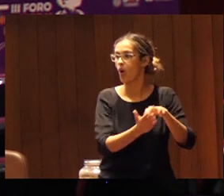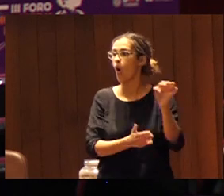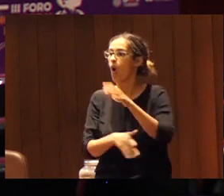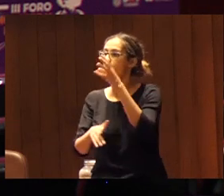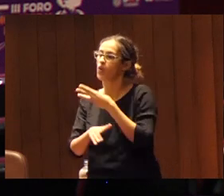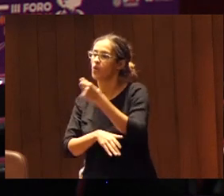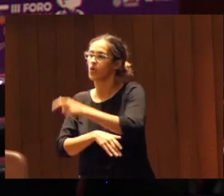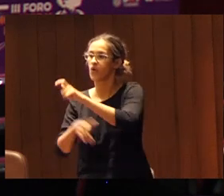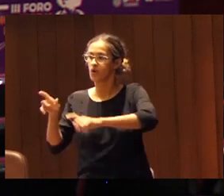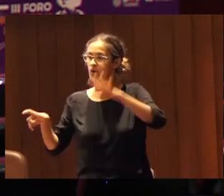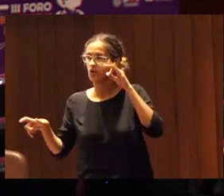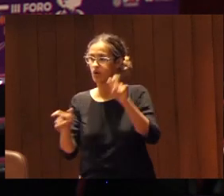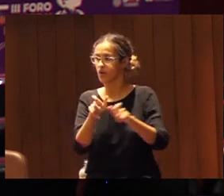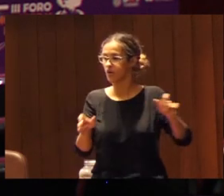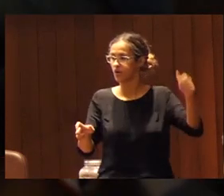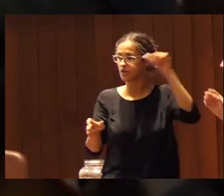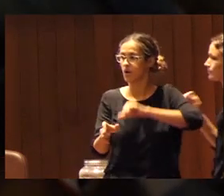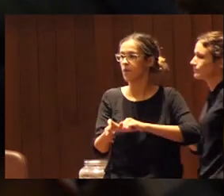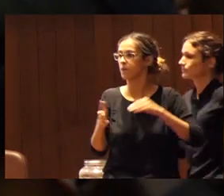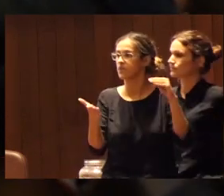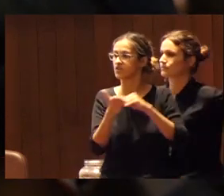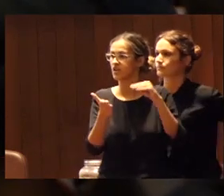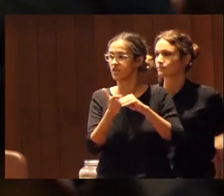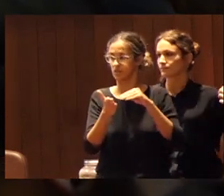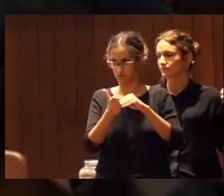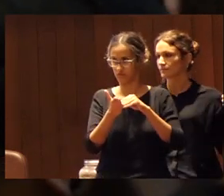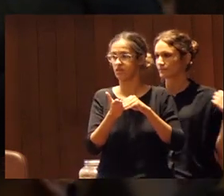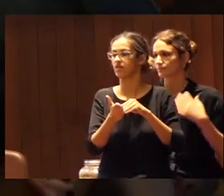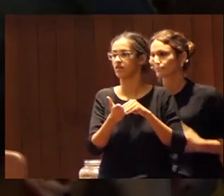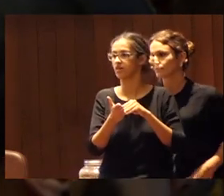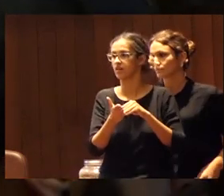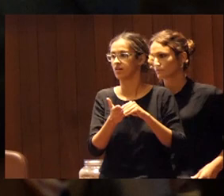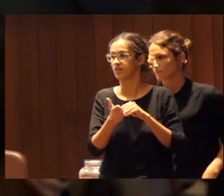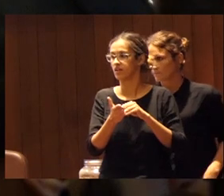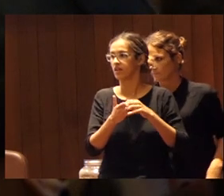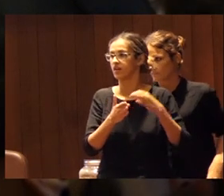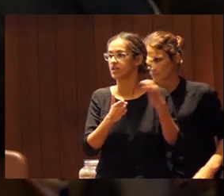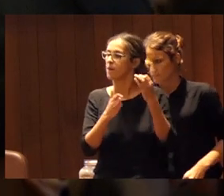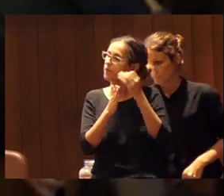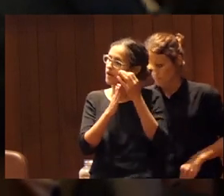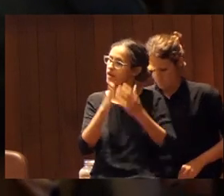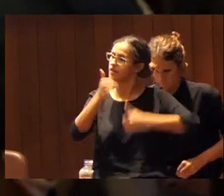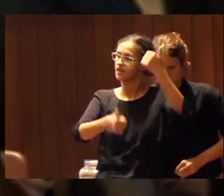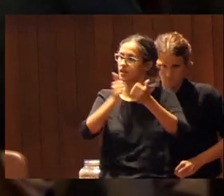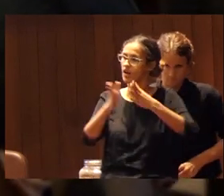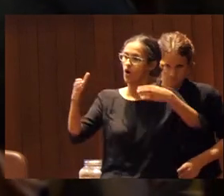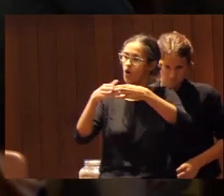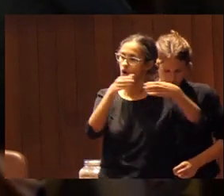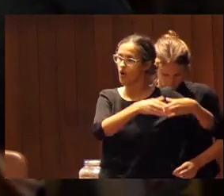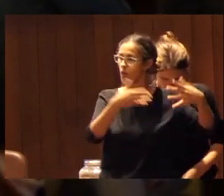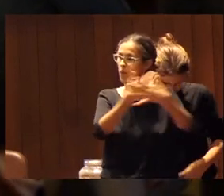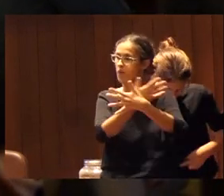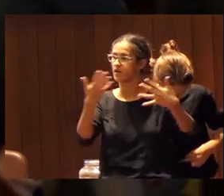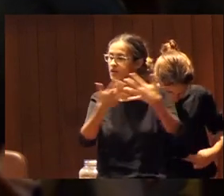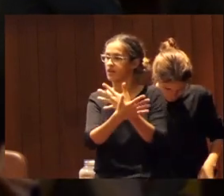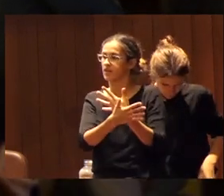etcétera pues a veces tenemos que hacer torneos por ejemplo mixtos de equipos mixtos y lo que solemos